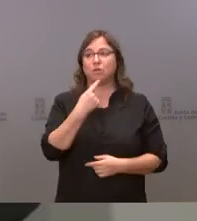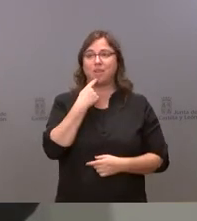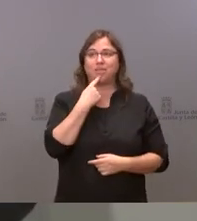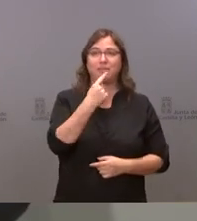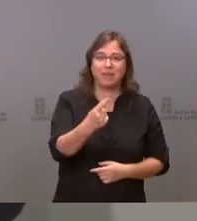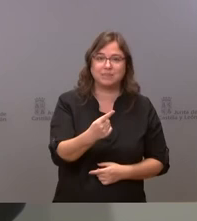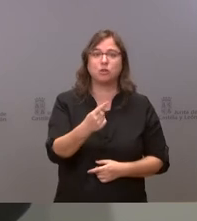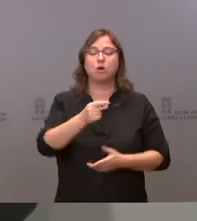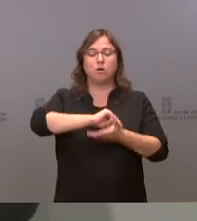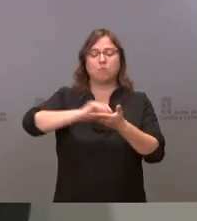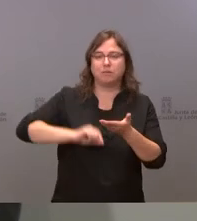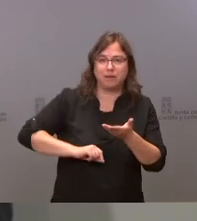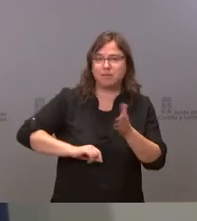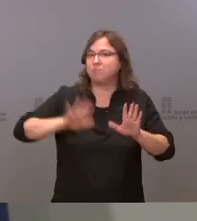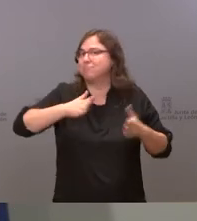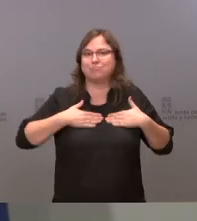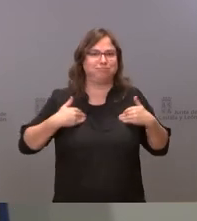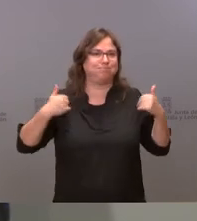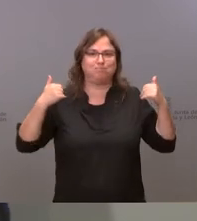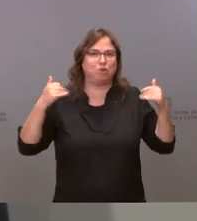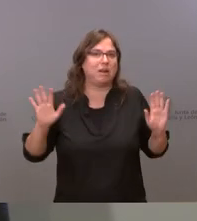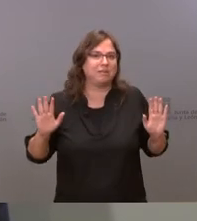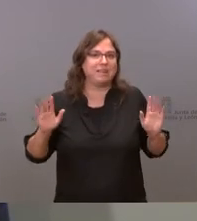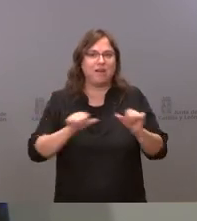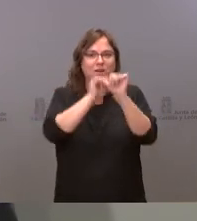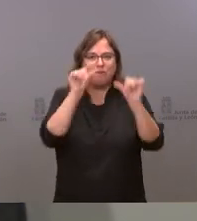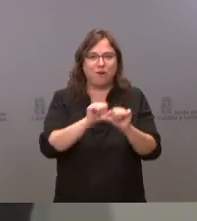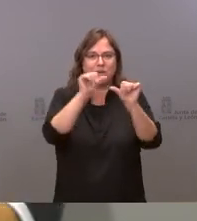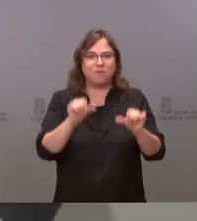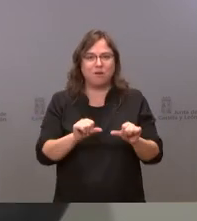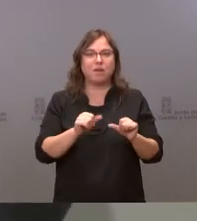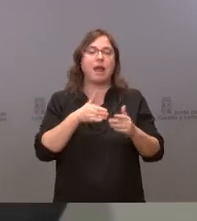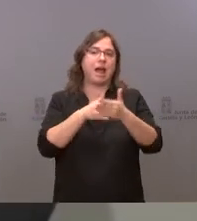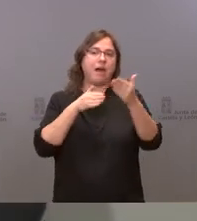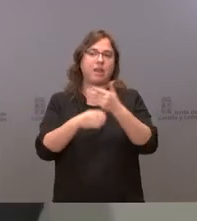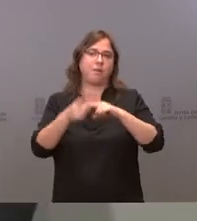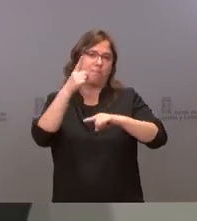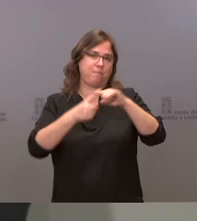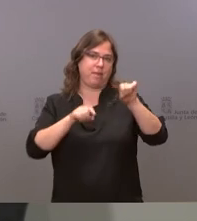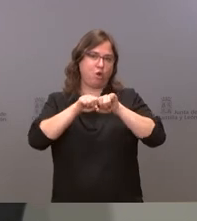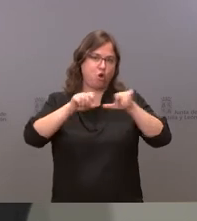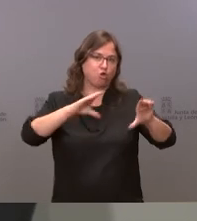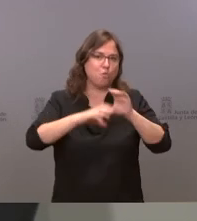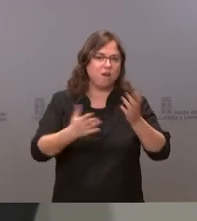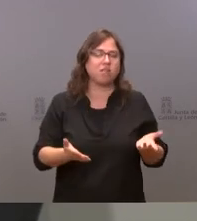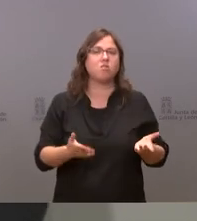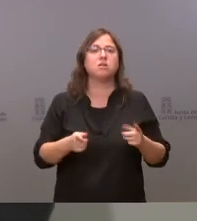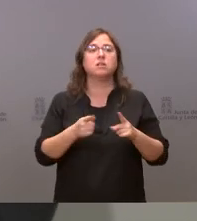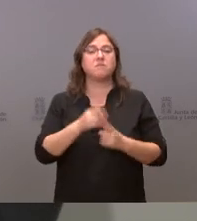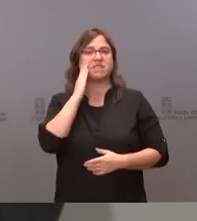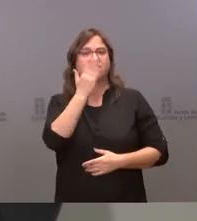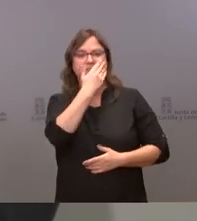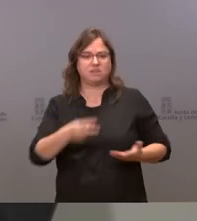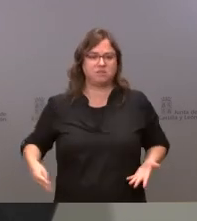perifrástica es decir que lo hemos hecho de todas las maneras yo creo ya lo hemos hecho a través de los medios lo hemos hecho en presencia física